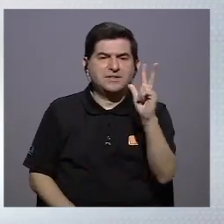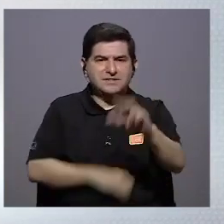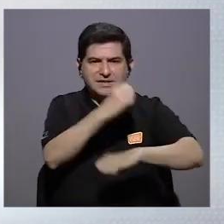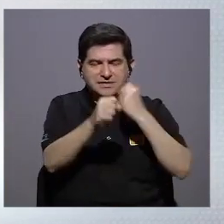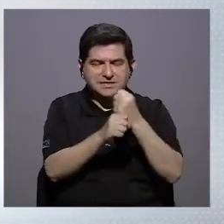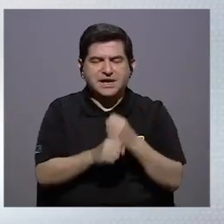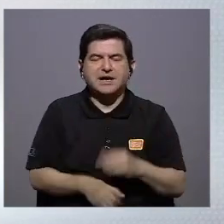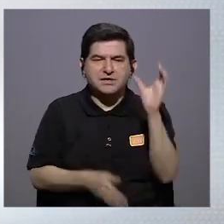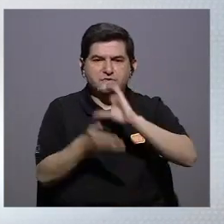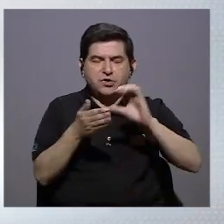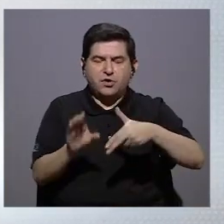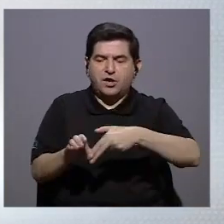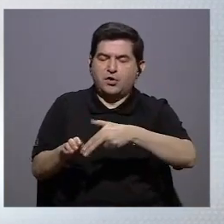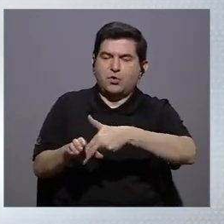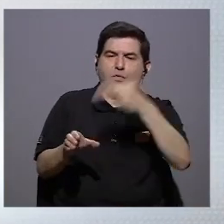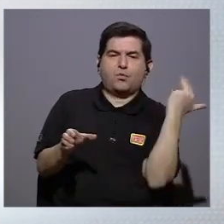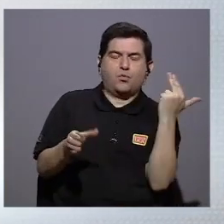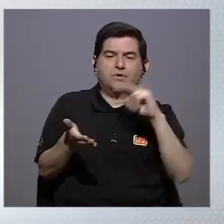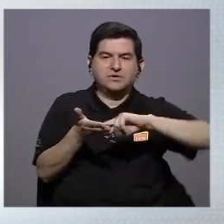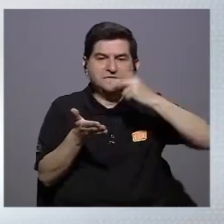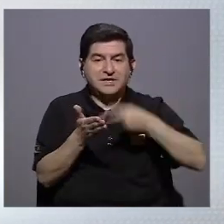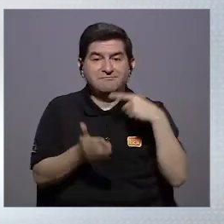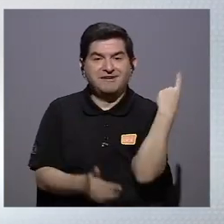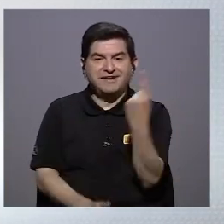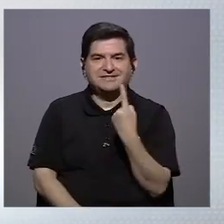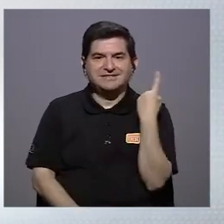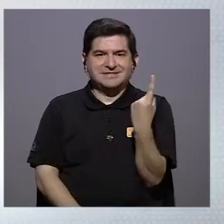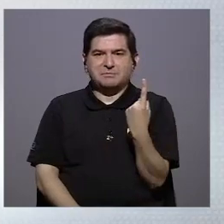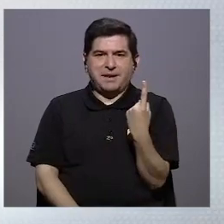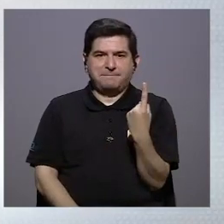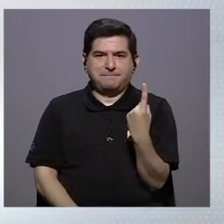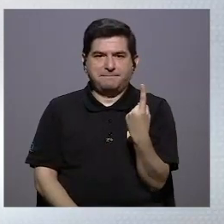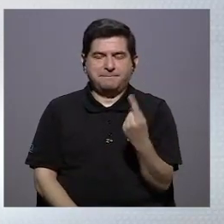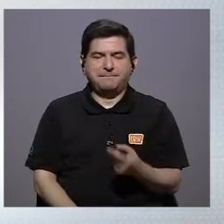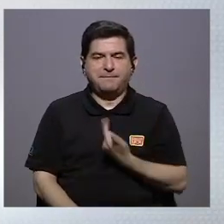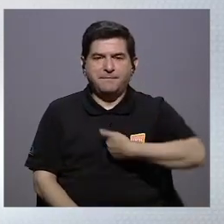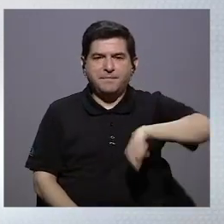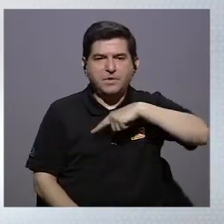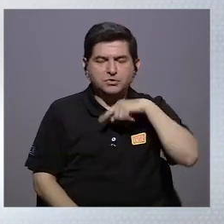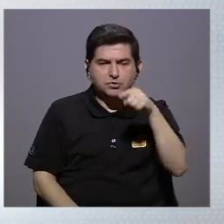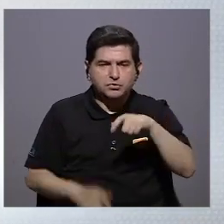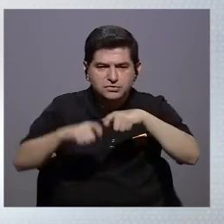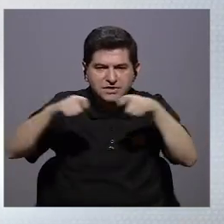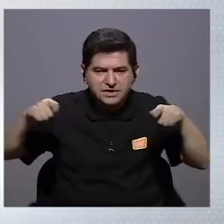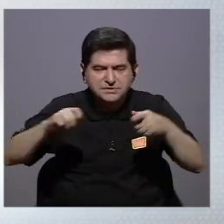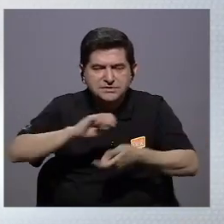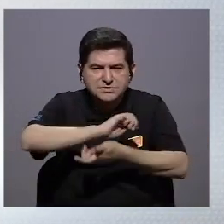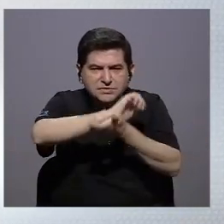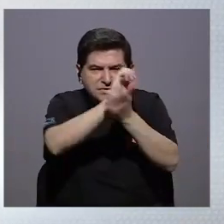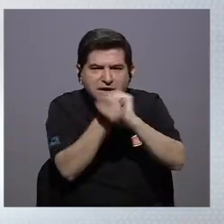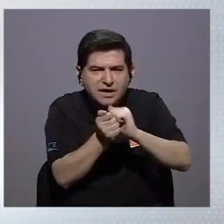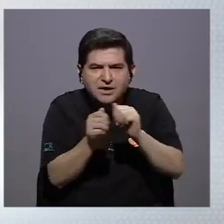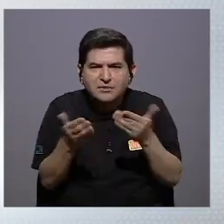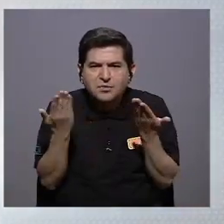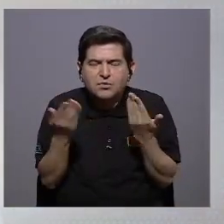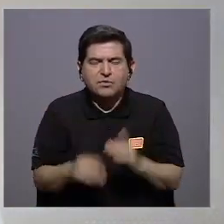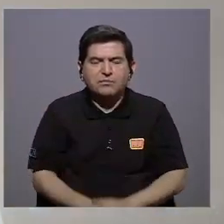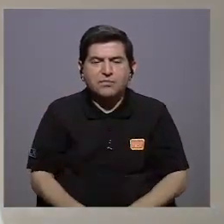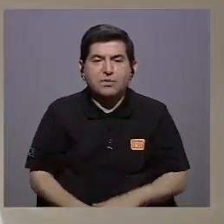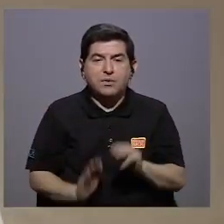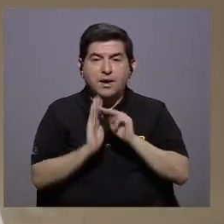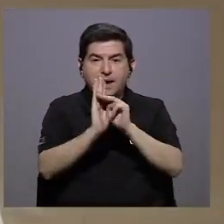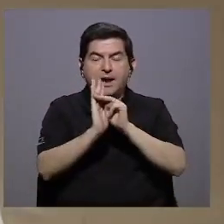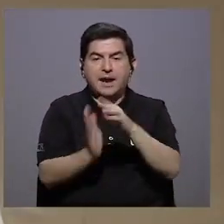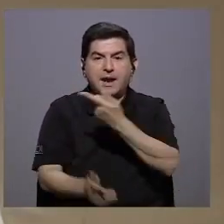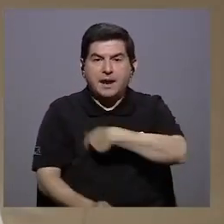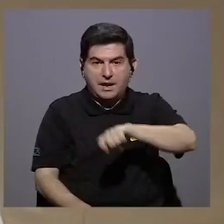en el colegio significa muchas veces perderlo por siempre ¿cómo podríamos hacer esas medidas correctivas? porque igual el modelo